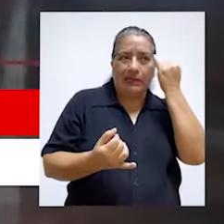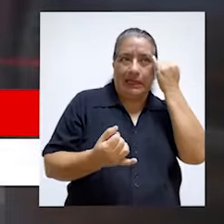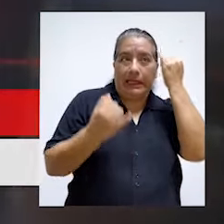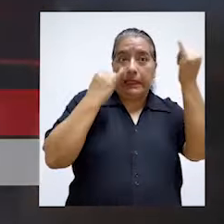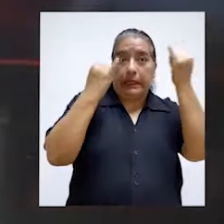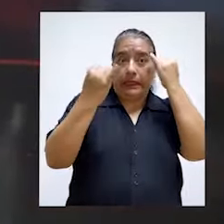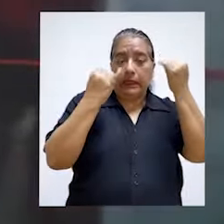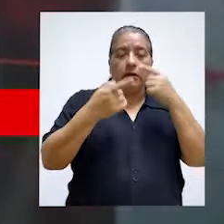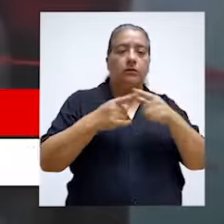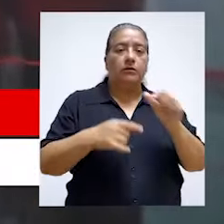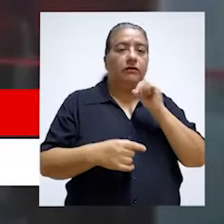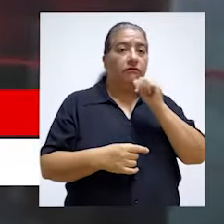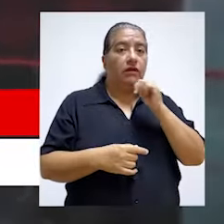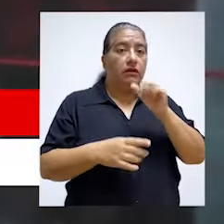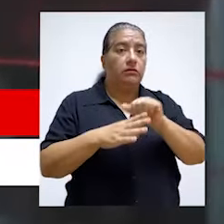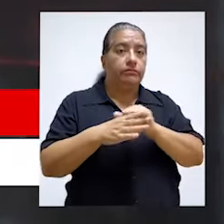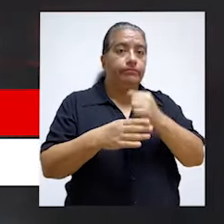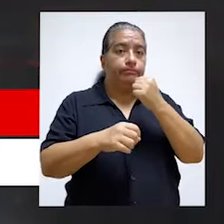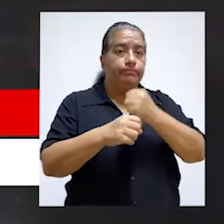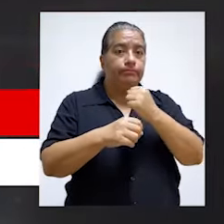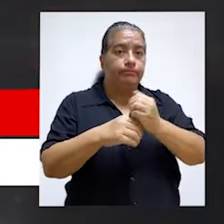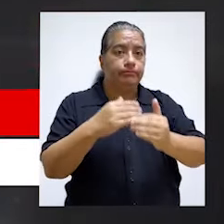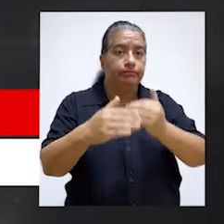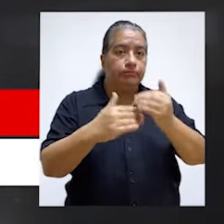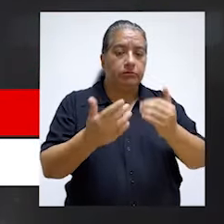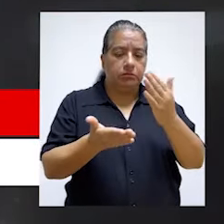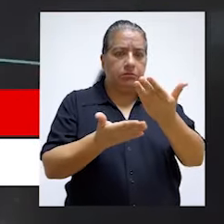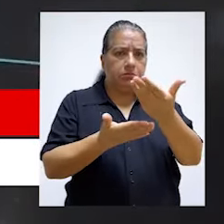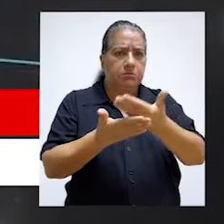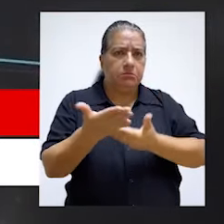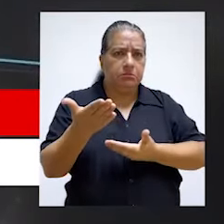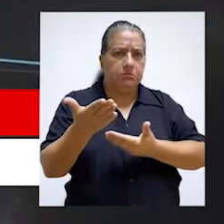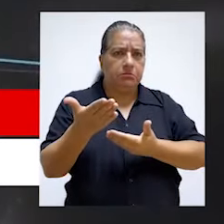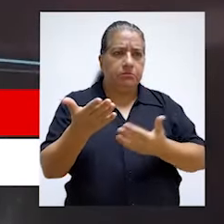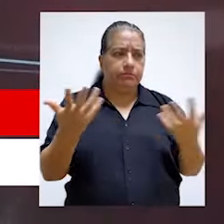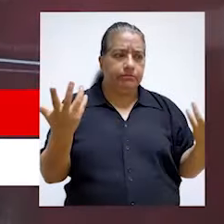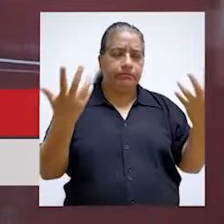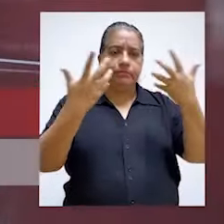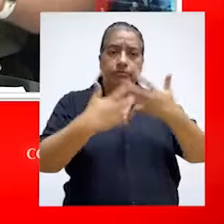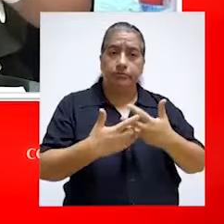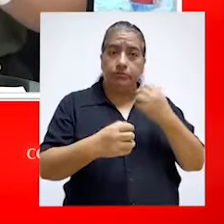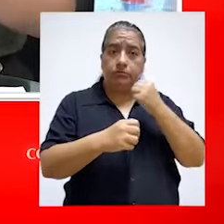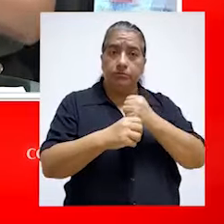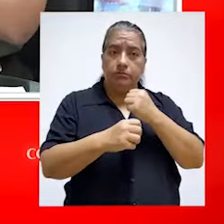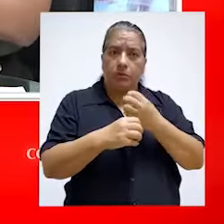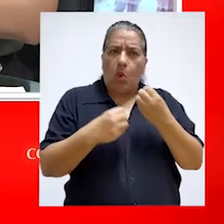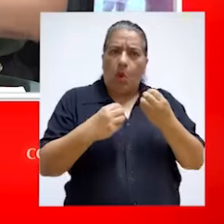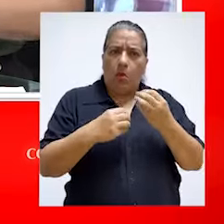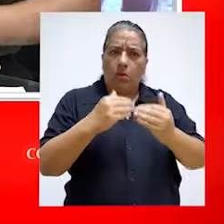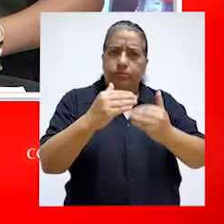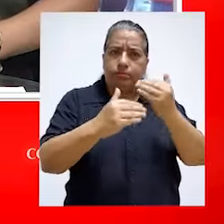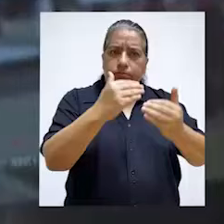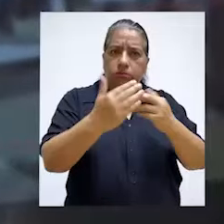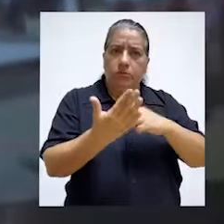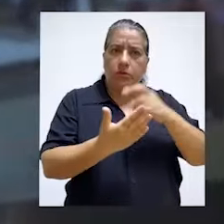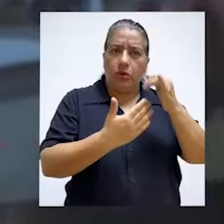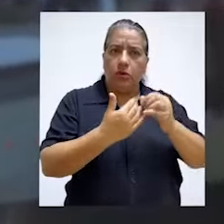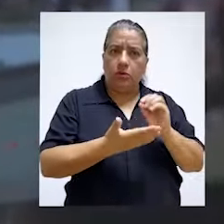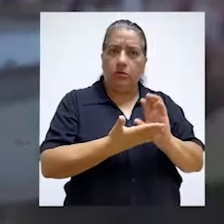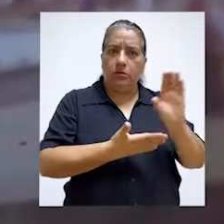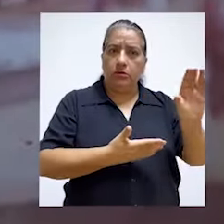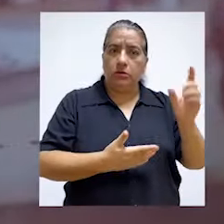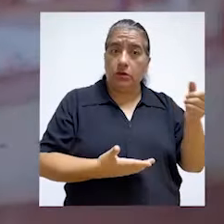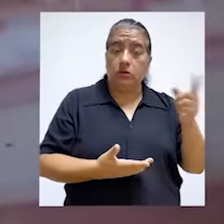técnico que sustente realmente cómo se va ejecutar ese proyecto de inversión y eso ya es alarmante. ¿Pero ello genera presupuesto? Por